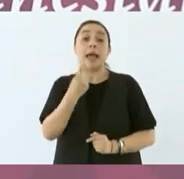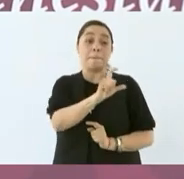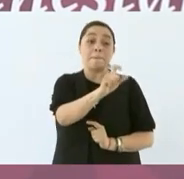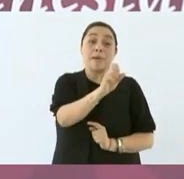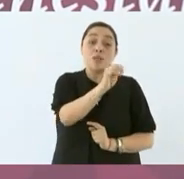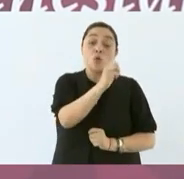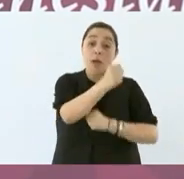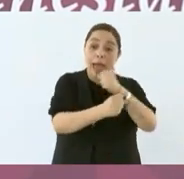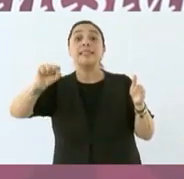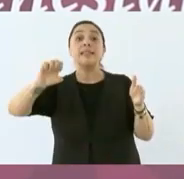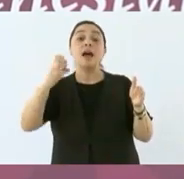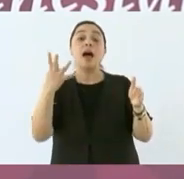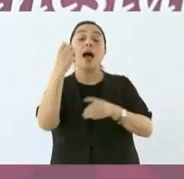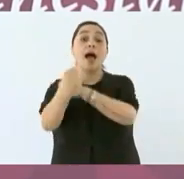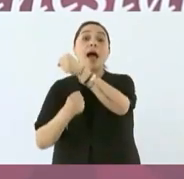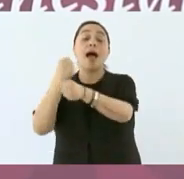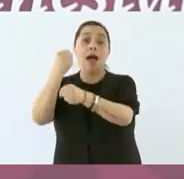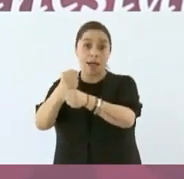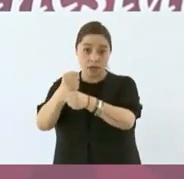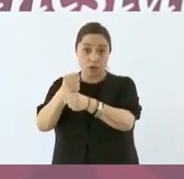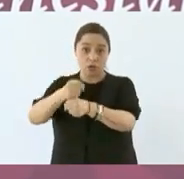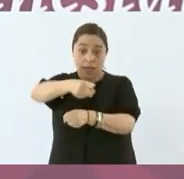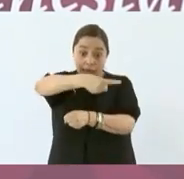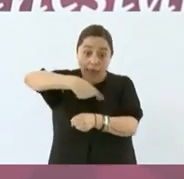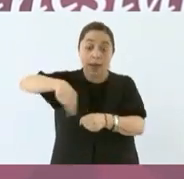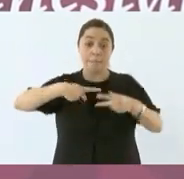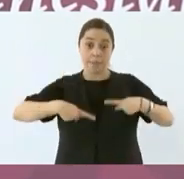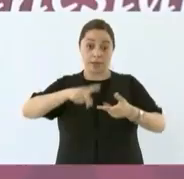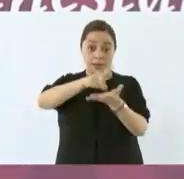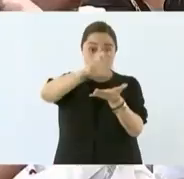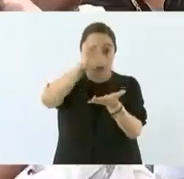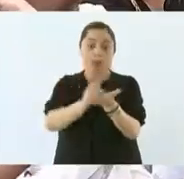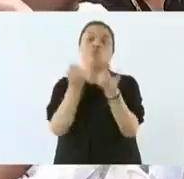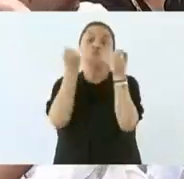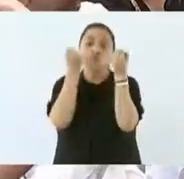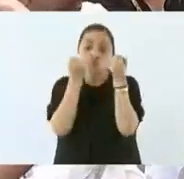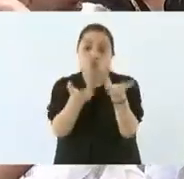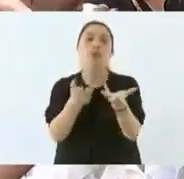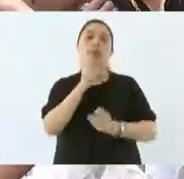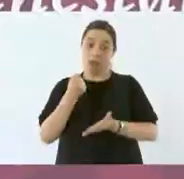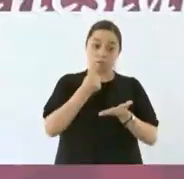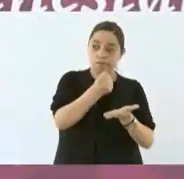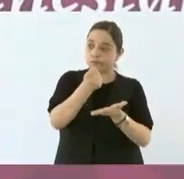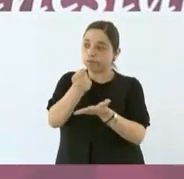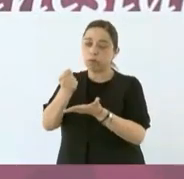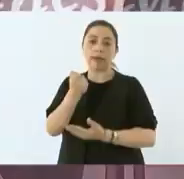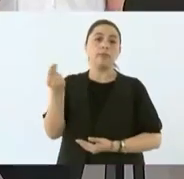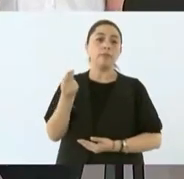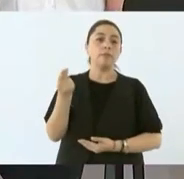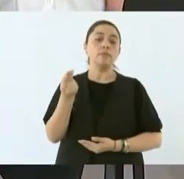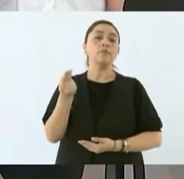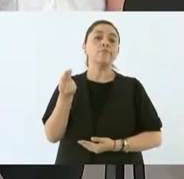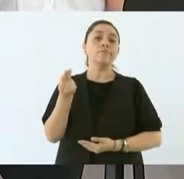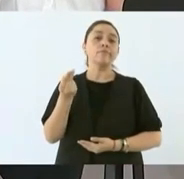64 años también reciban su pensión las personas con discapacidad. La maestra